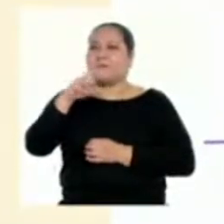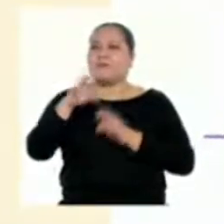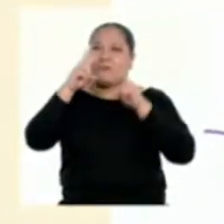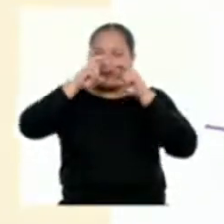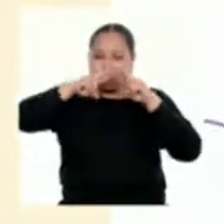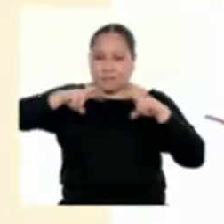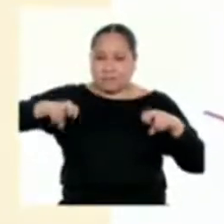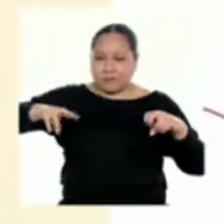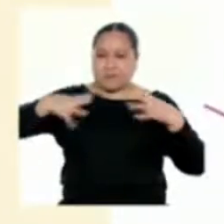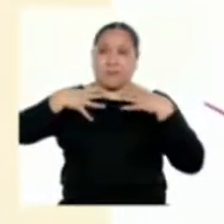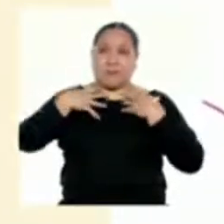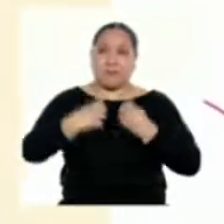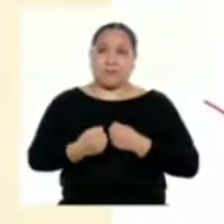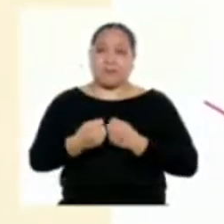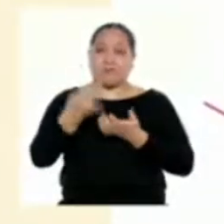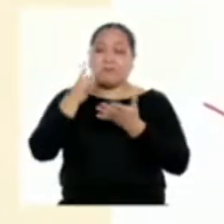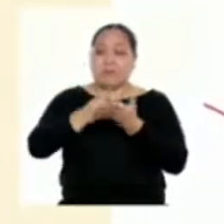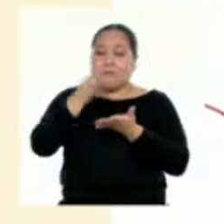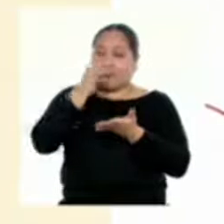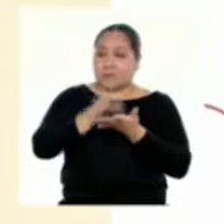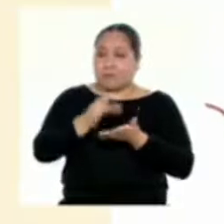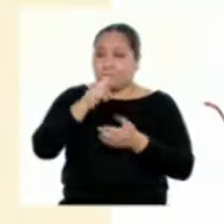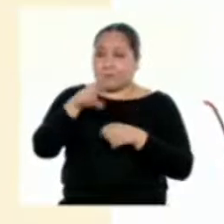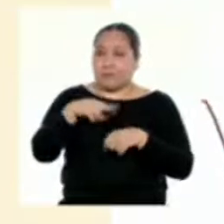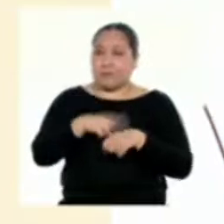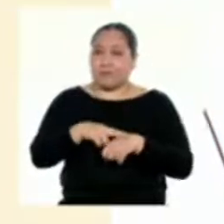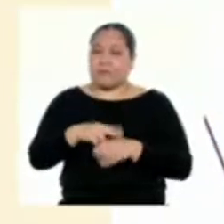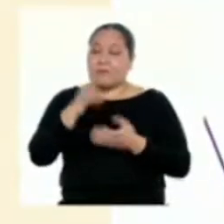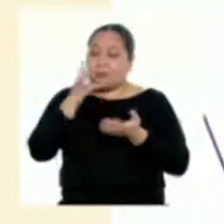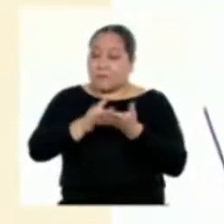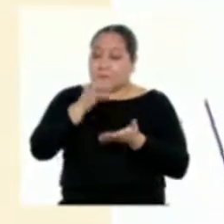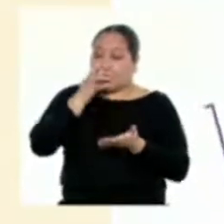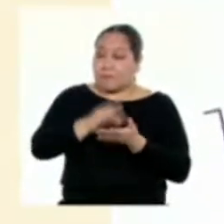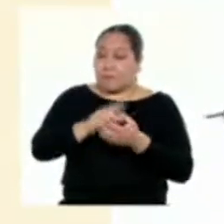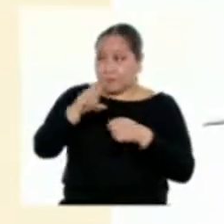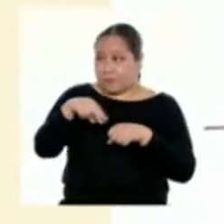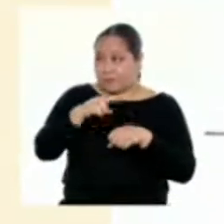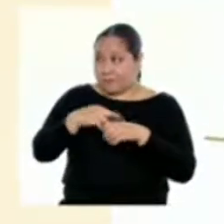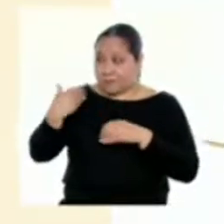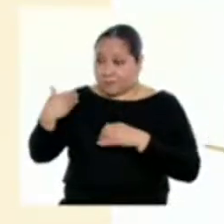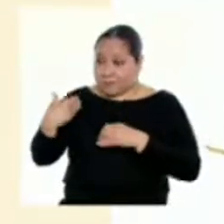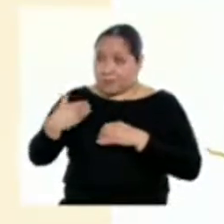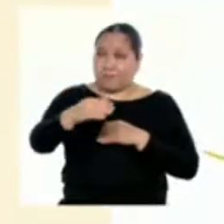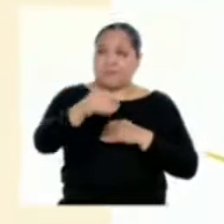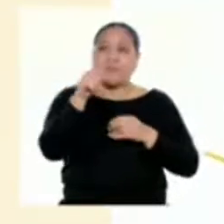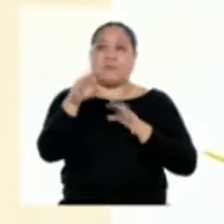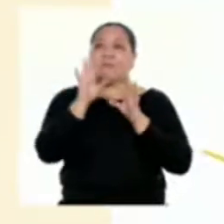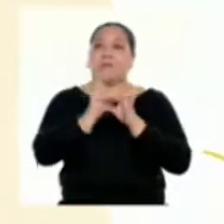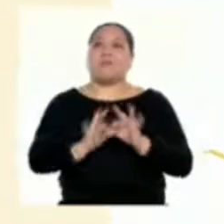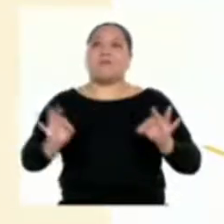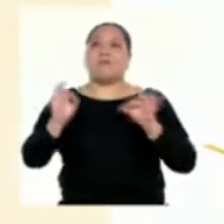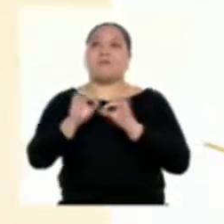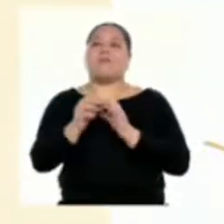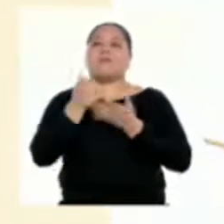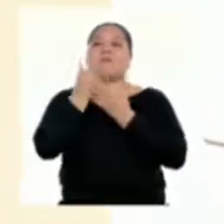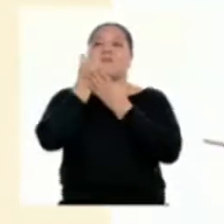tradicional La medicina tradicional sigue desempeñando un papel esencial en la asistencia sanitaria especialmente en